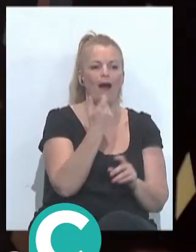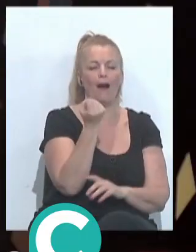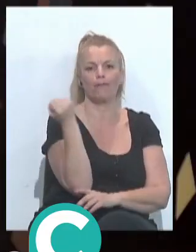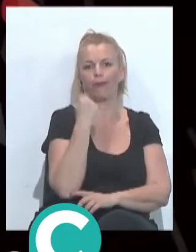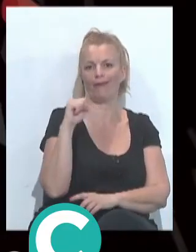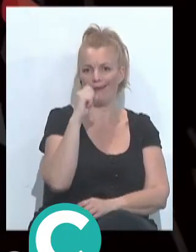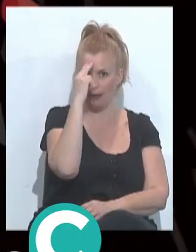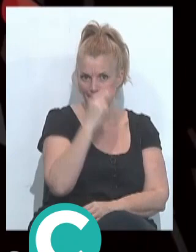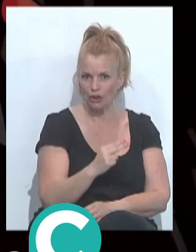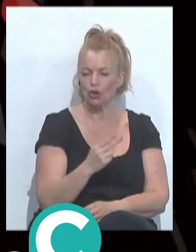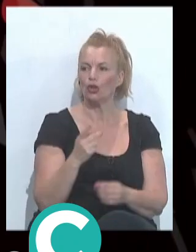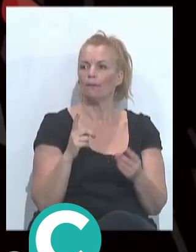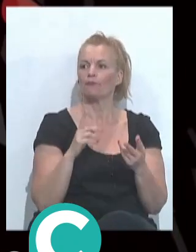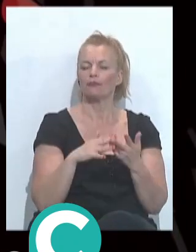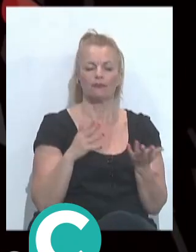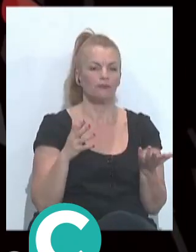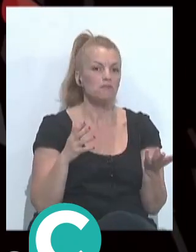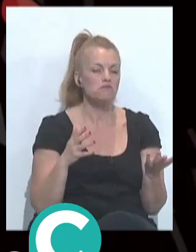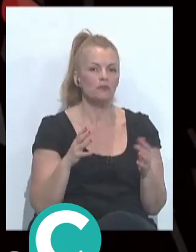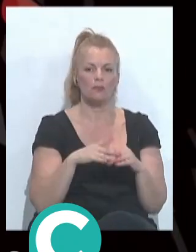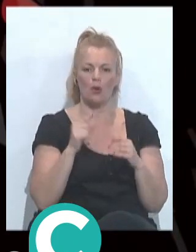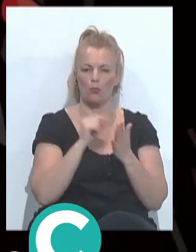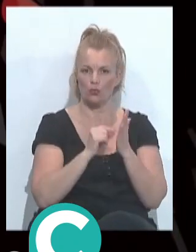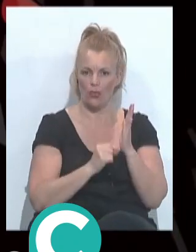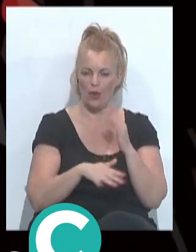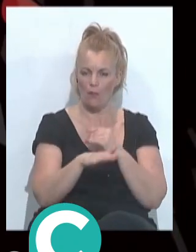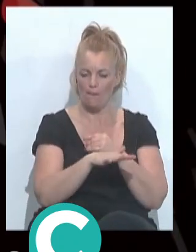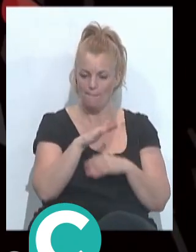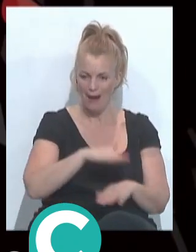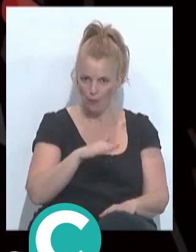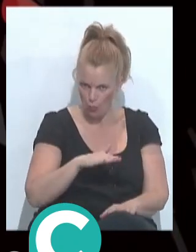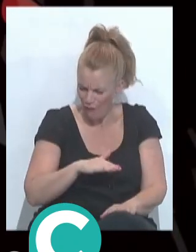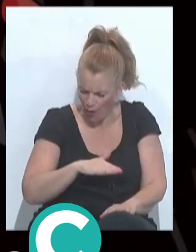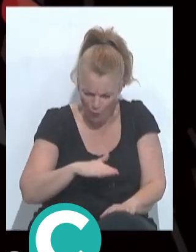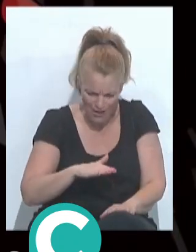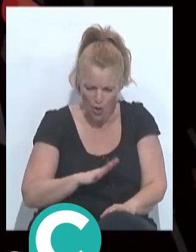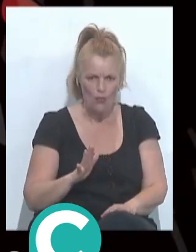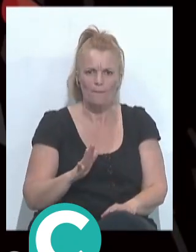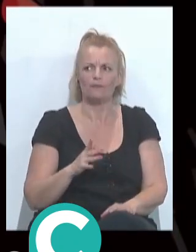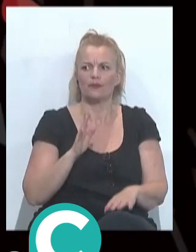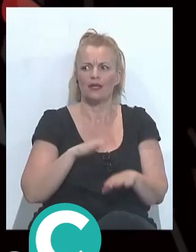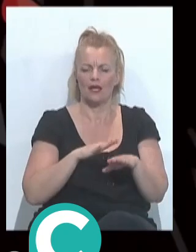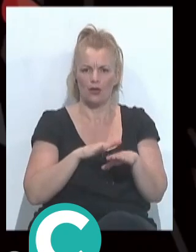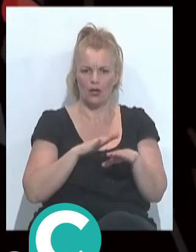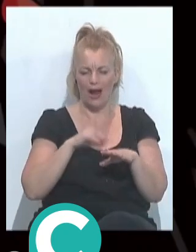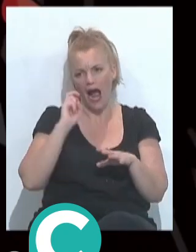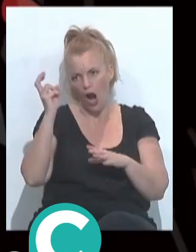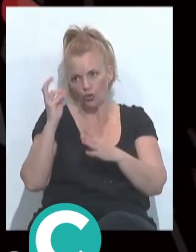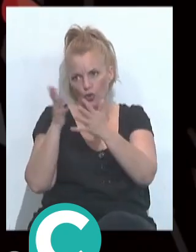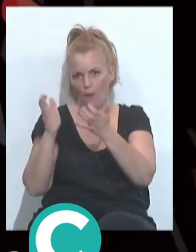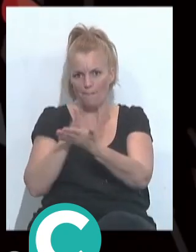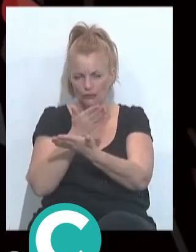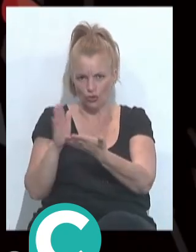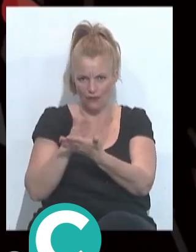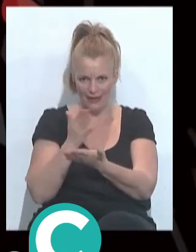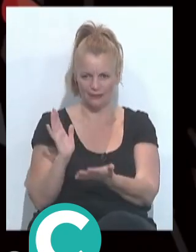han entendido que esto no hay por dónde coger X se ha puntuado muy bajo pero de ahí digo muy bajo con respecto a otros pasos dobles a